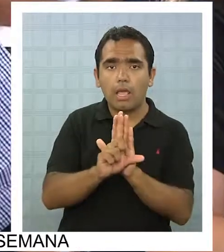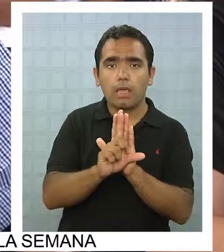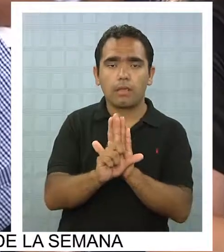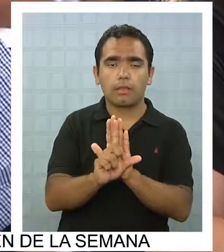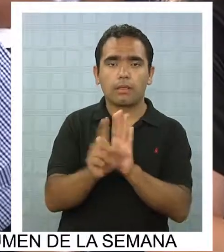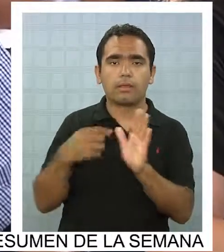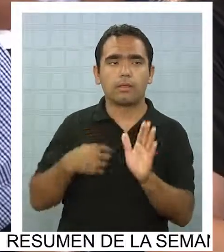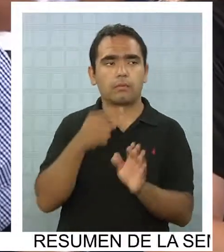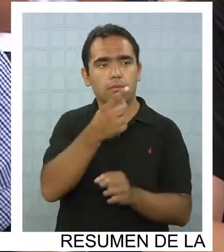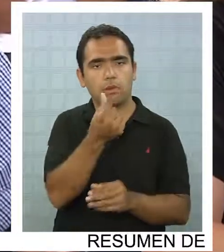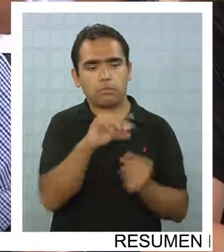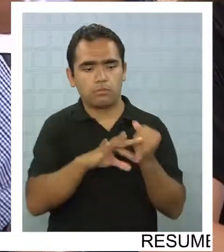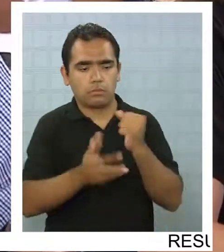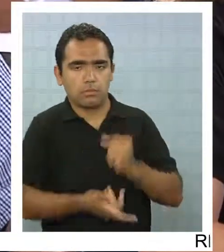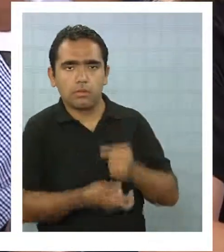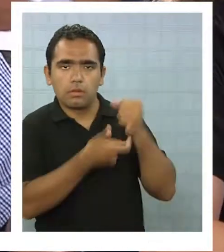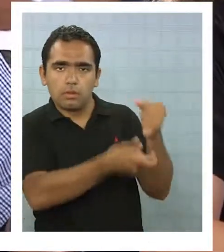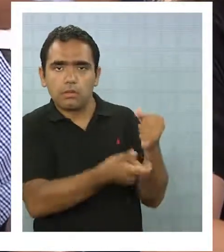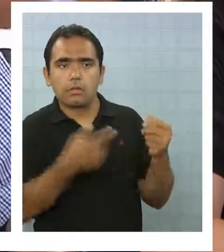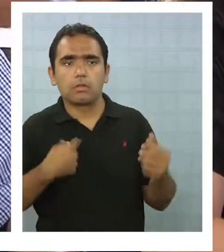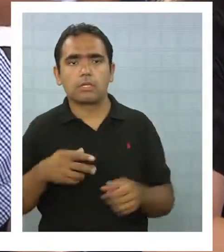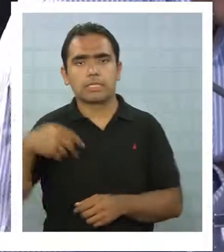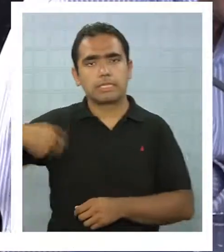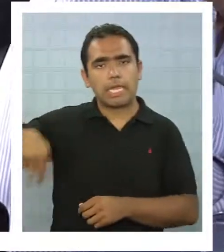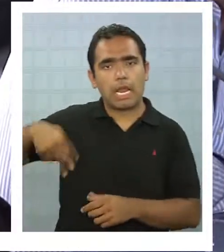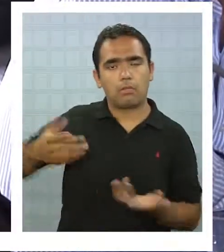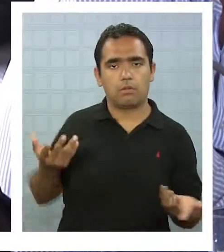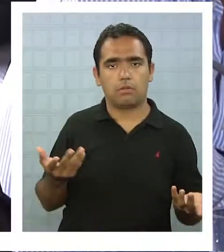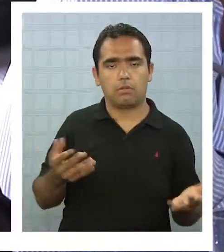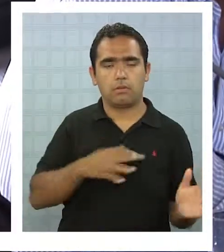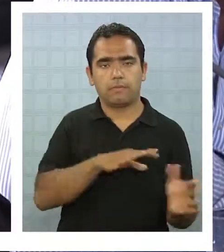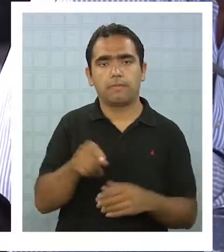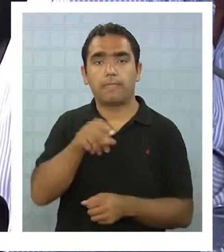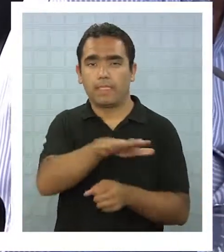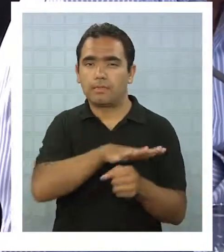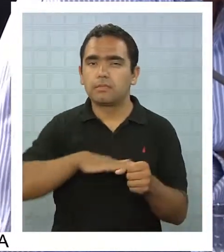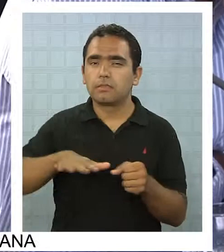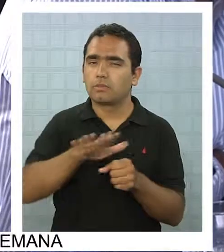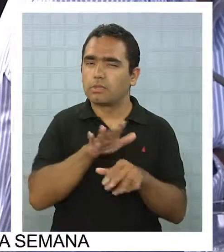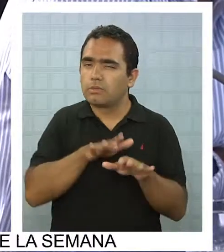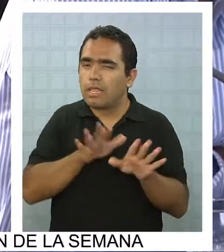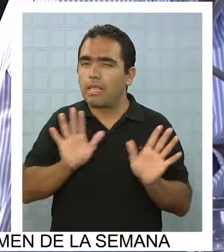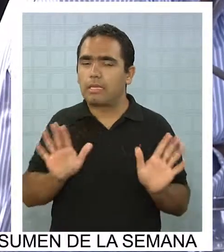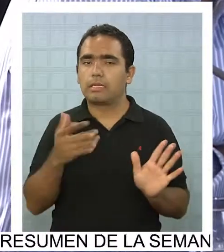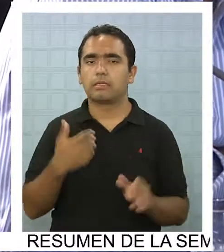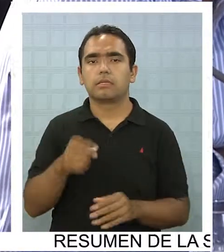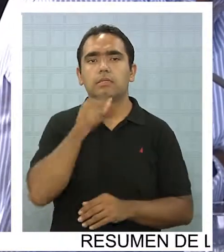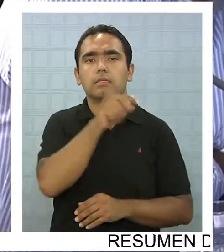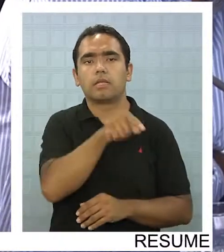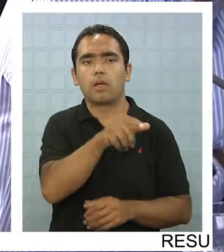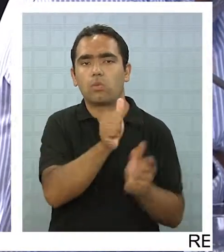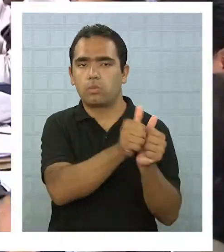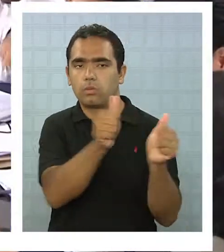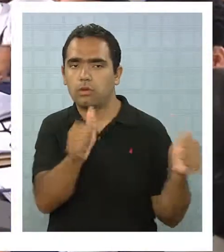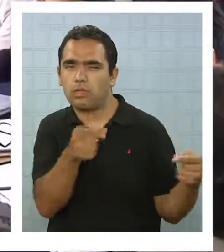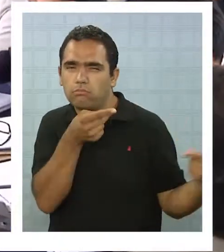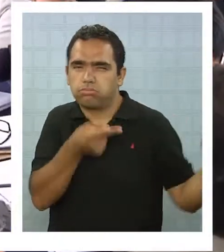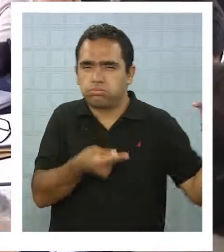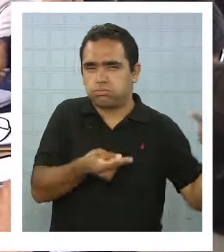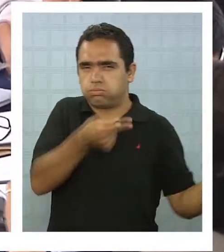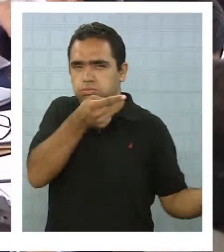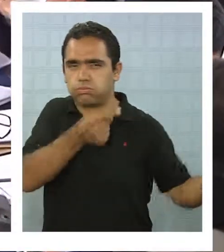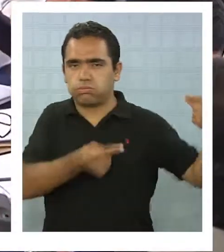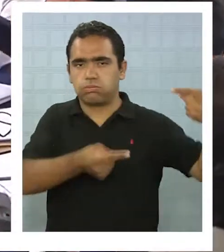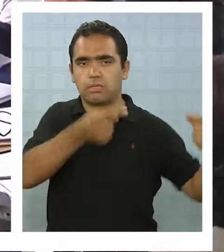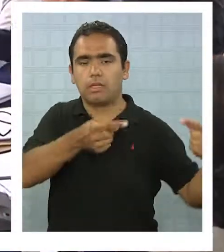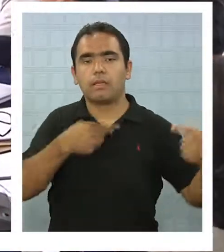frente a una adjudicación indebida por parte de un senador de la república. Una situación delicada entre autoridades que están midiendo sus